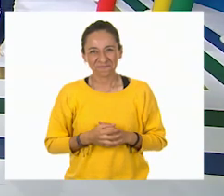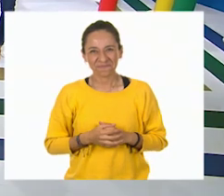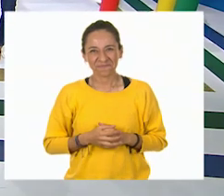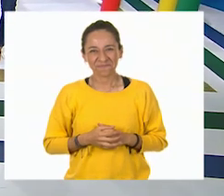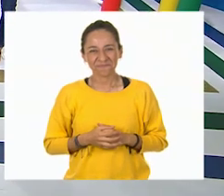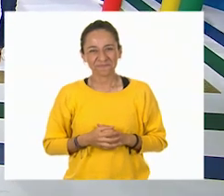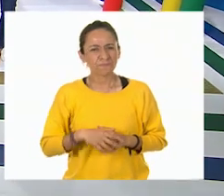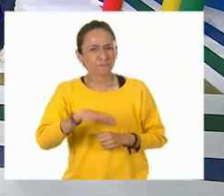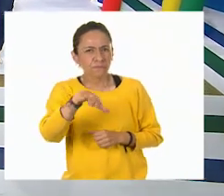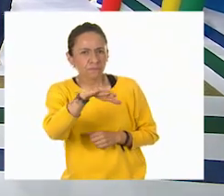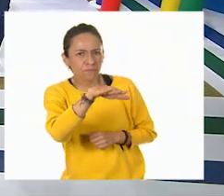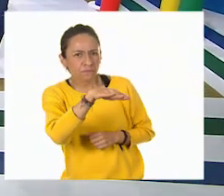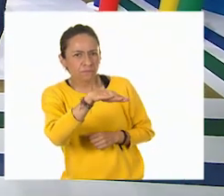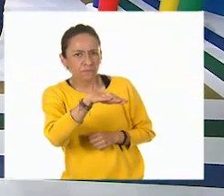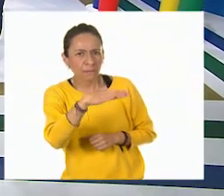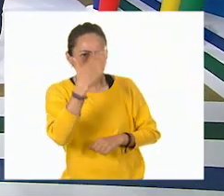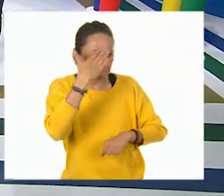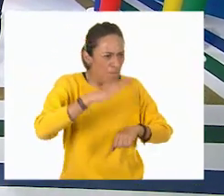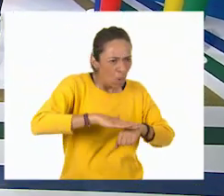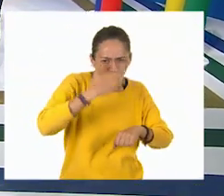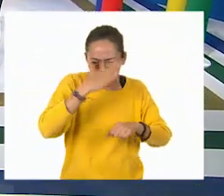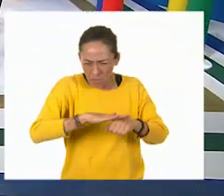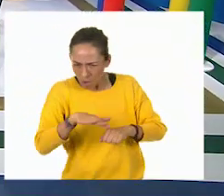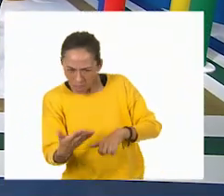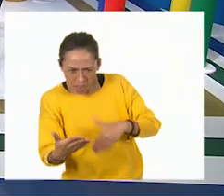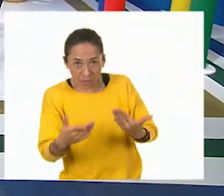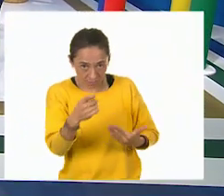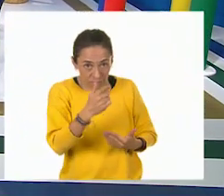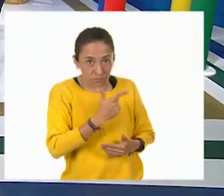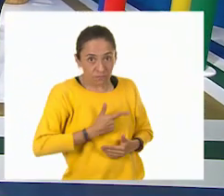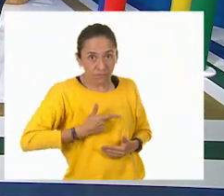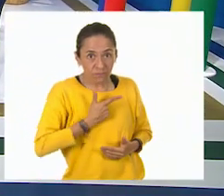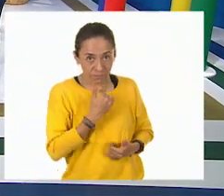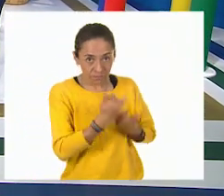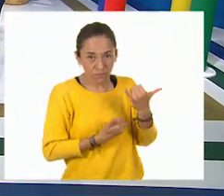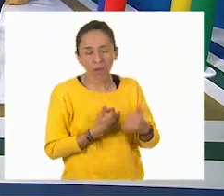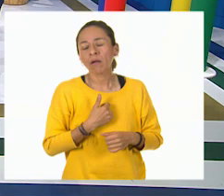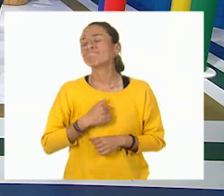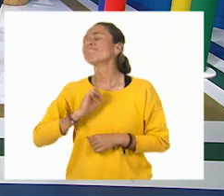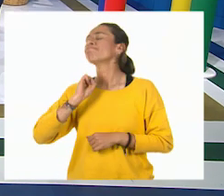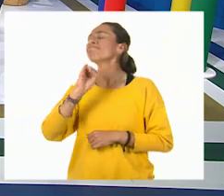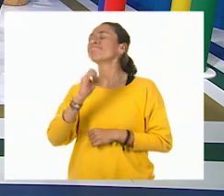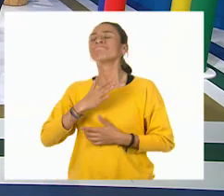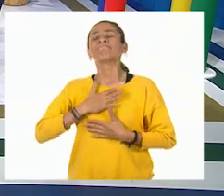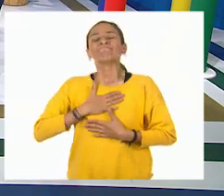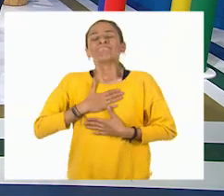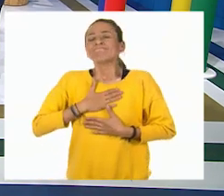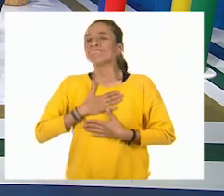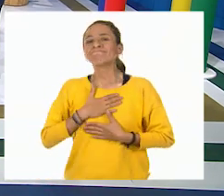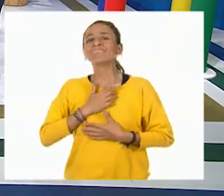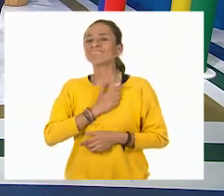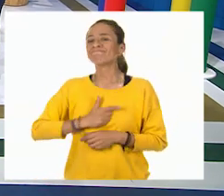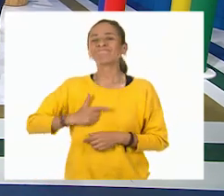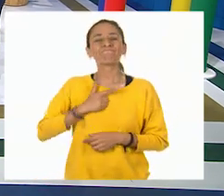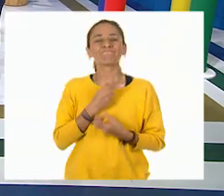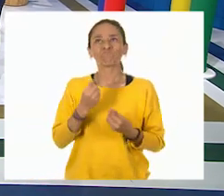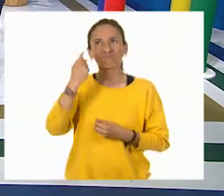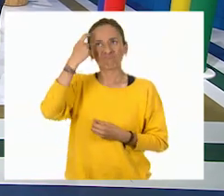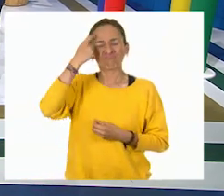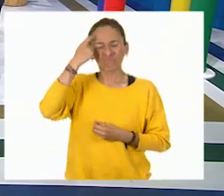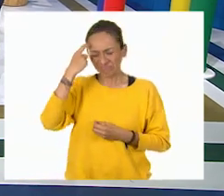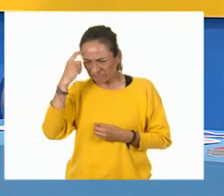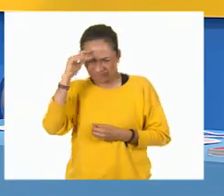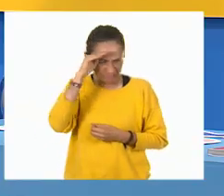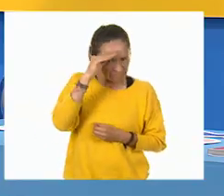¿Les gustan los juegos de memoria? Sí, a mí me gustan muchísimo. Es un muy buen ejercicio para nuestro cerebro, maestro.